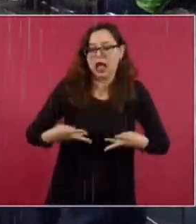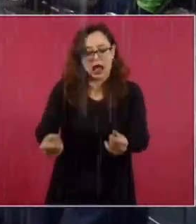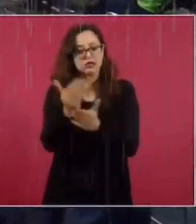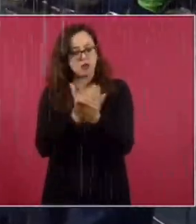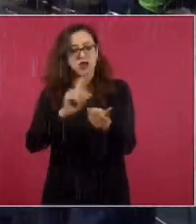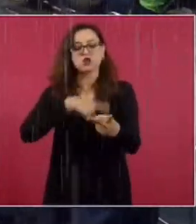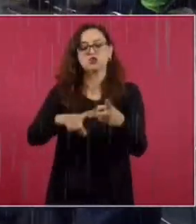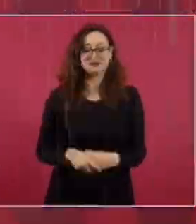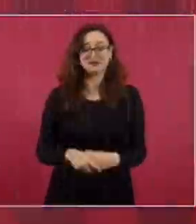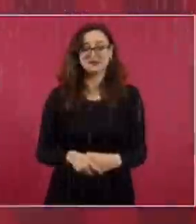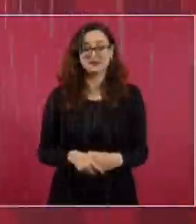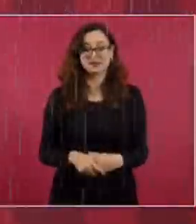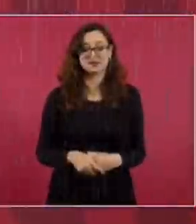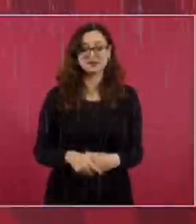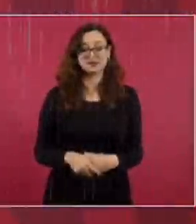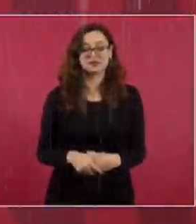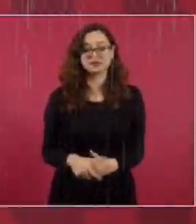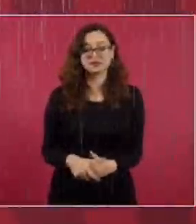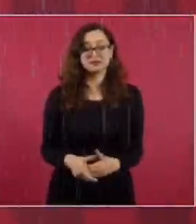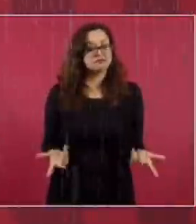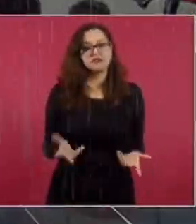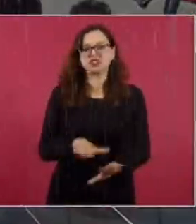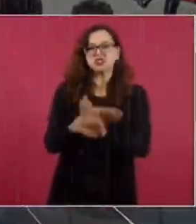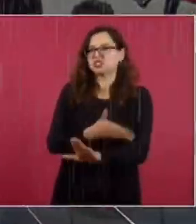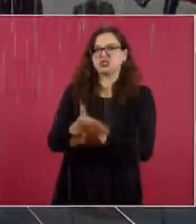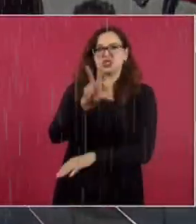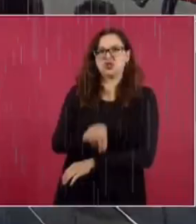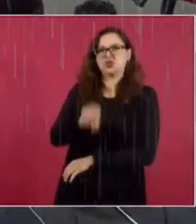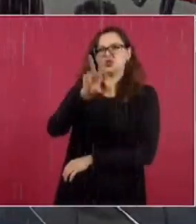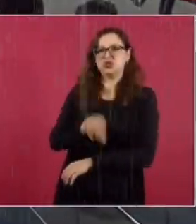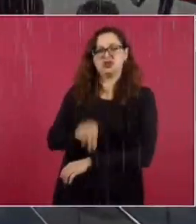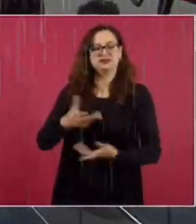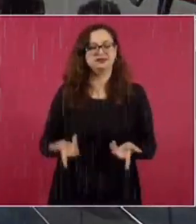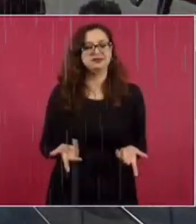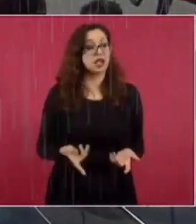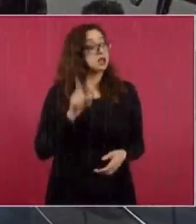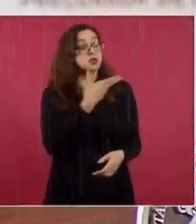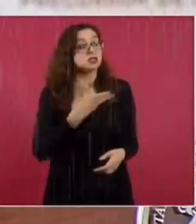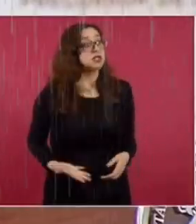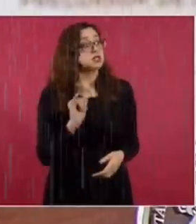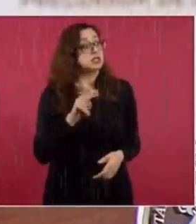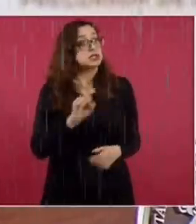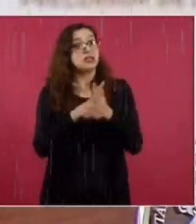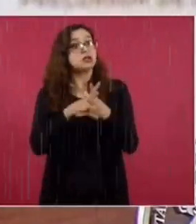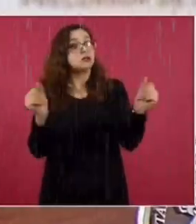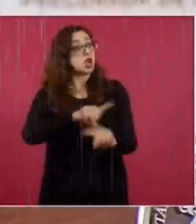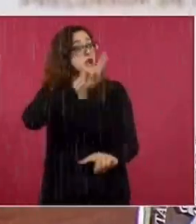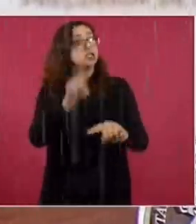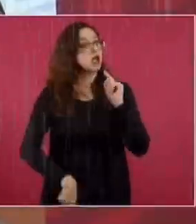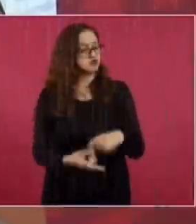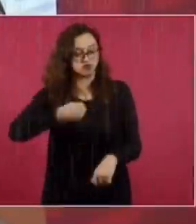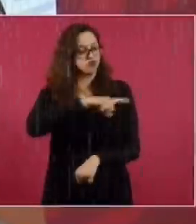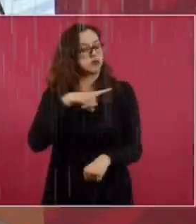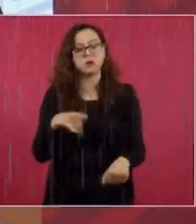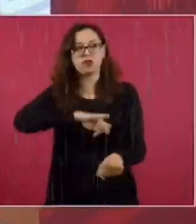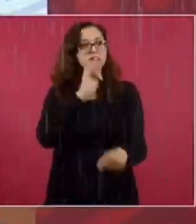para que los partidos no tengan tanto dinero. Es nada más. El presidente quiere destruir al INE y el INE no se toca.